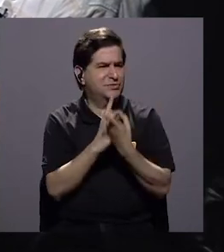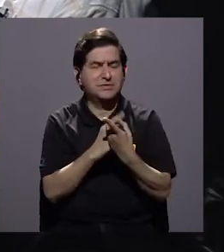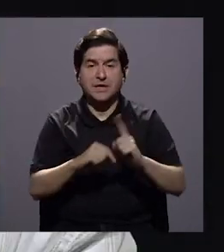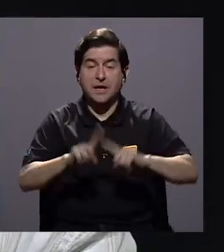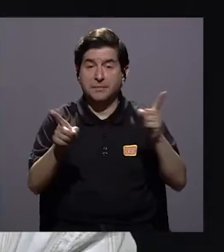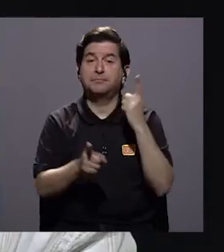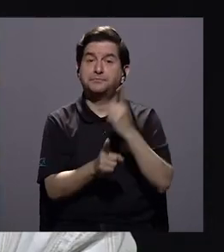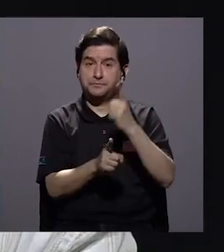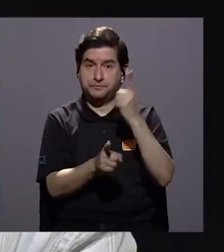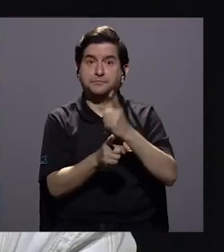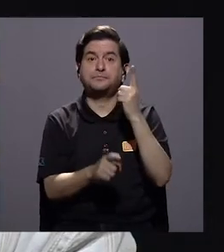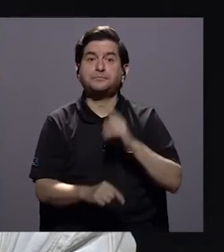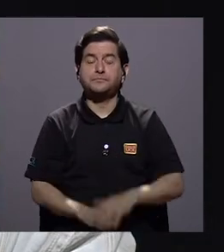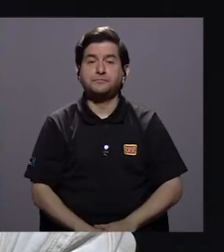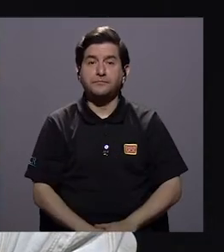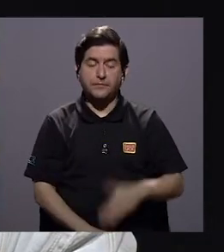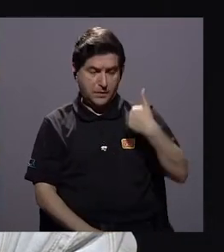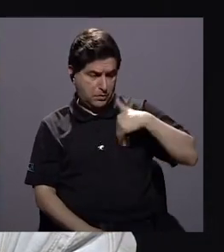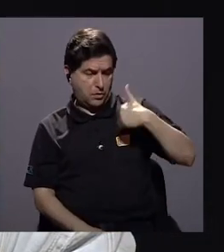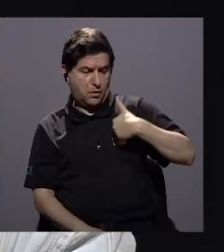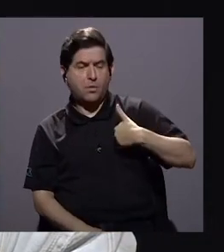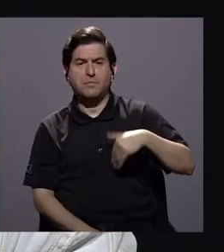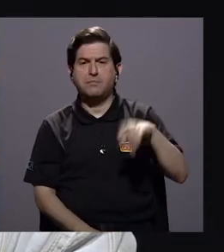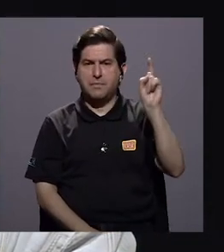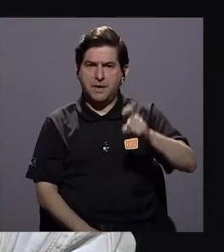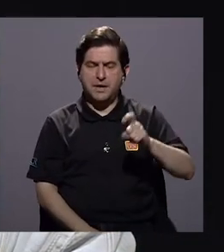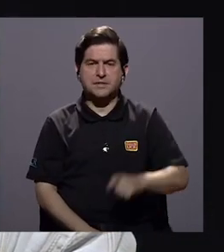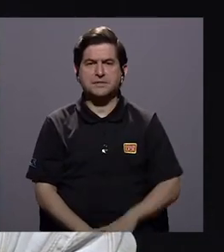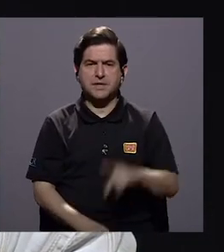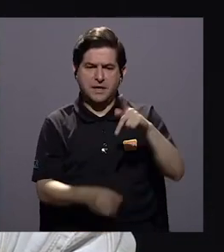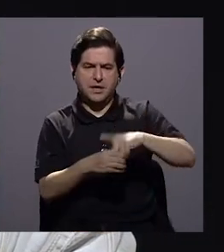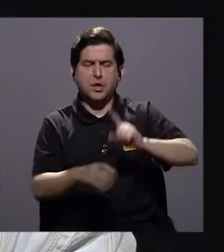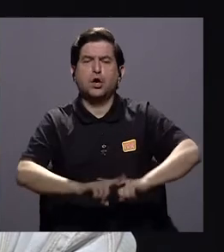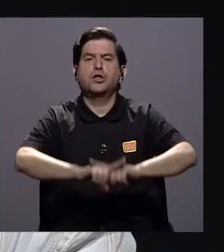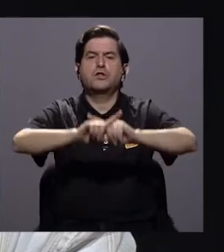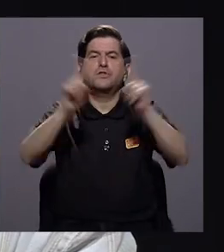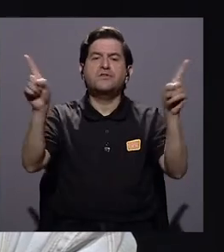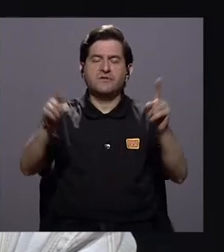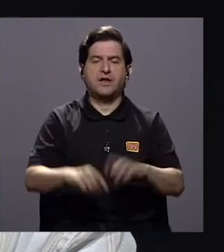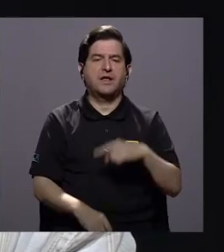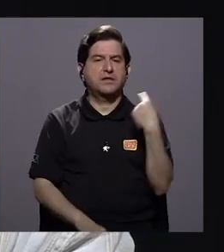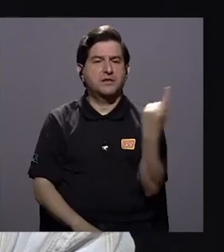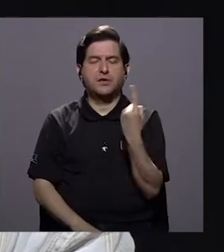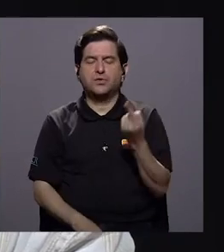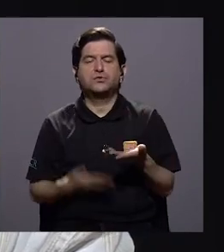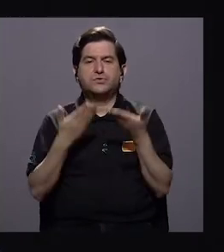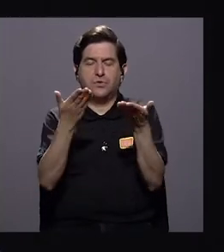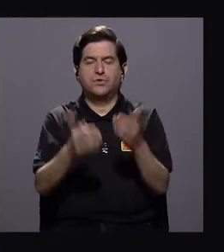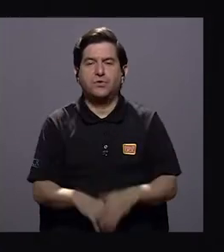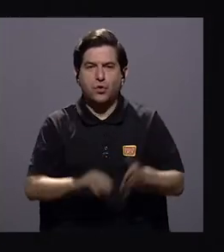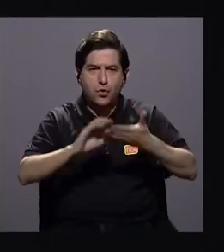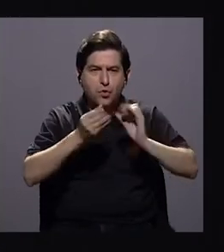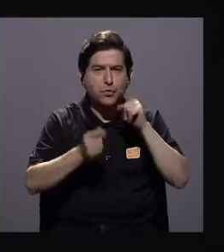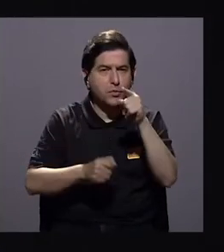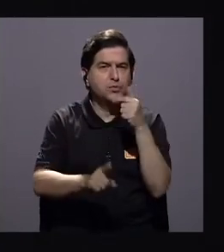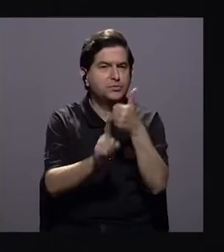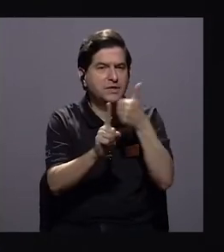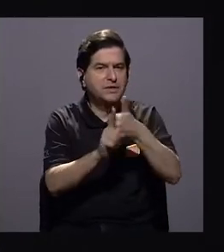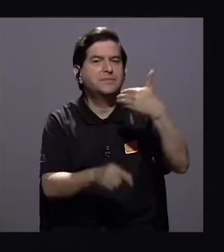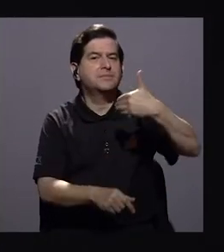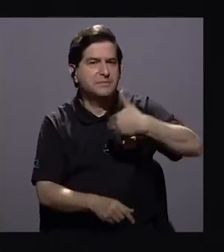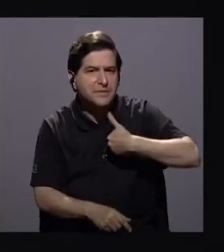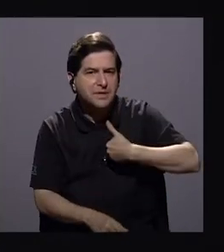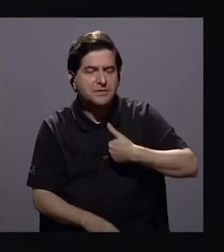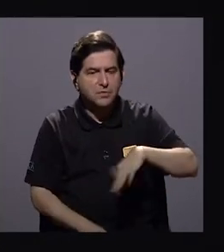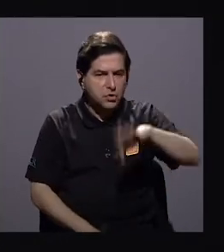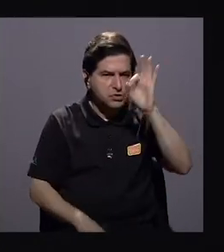sociedades. Pero efectivamente el varón tiene que tener un protagonismo diferente a ser solo proveedor. Vean, datos que ustedes mismos